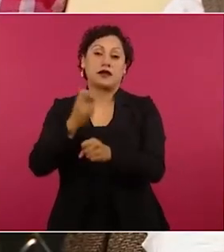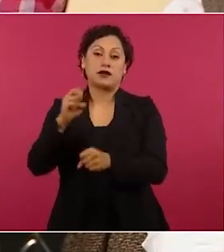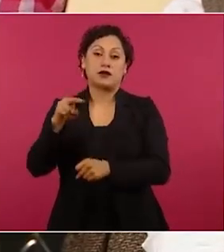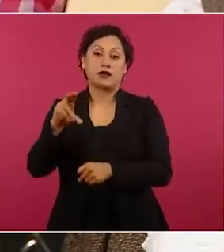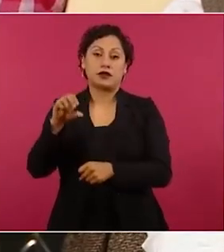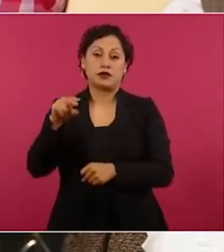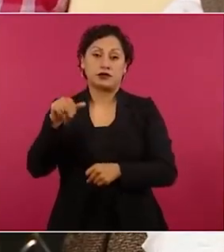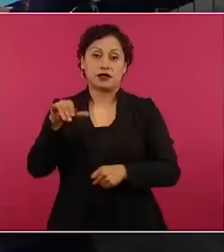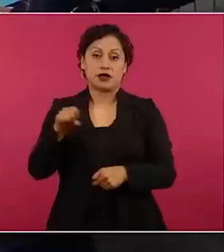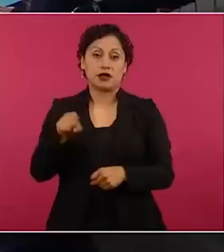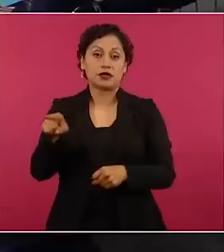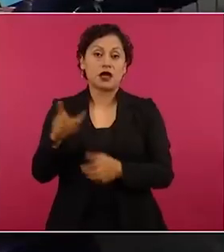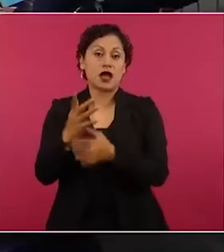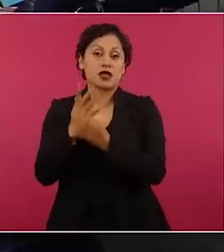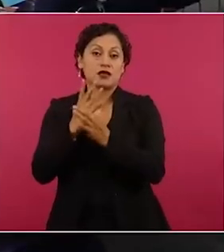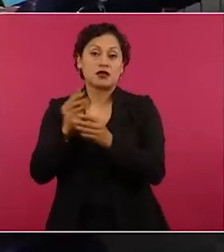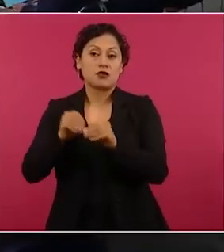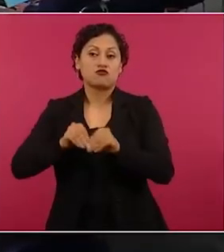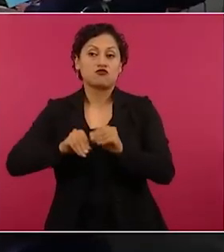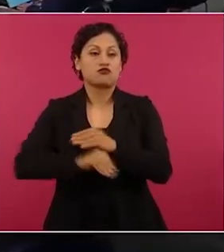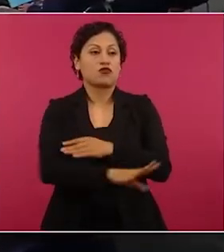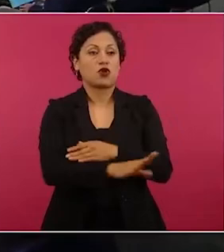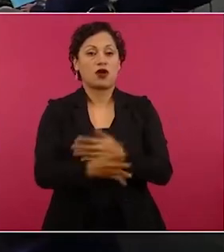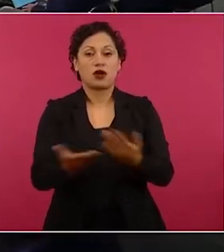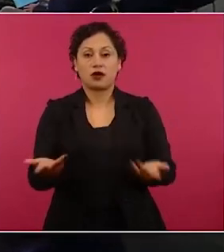haya filtrado. Sí, yo creo que lo hicieron de mala fe,